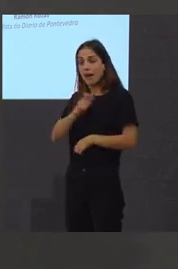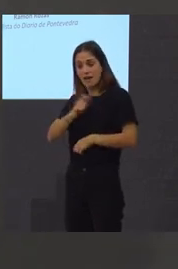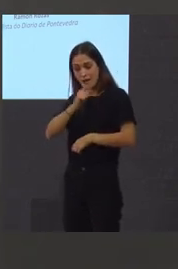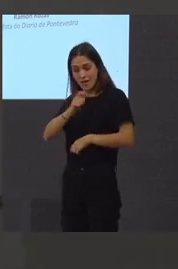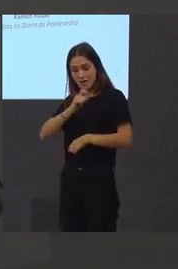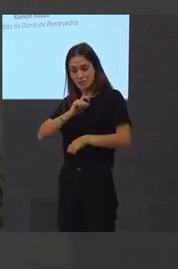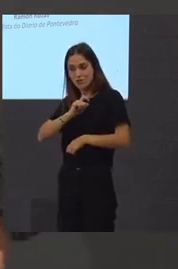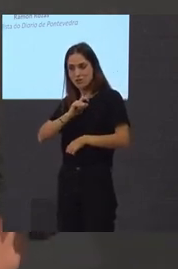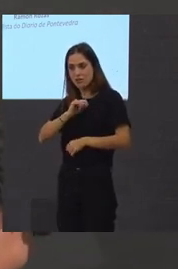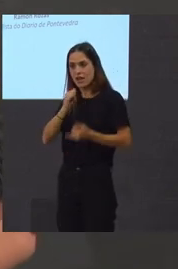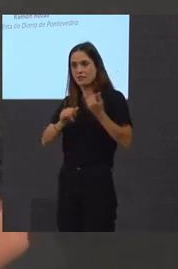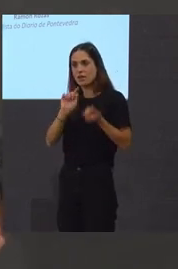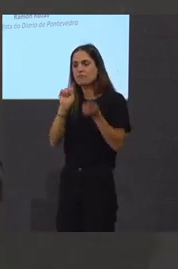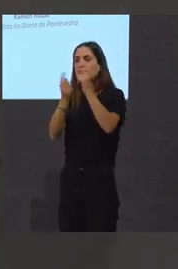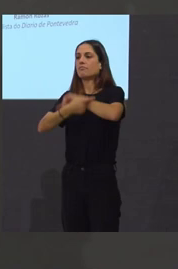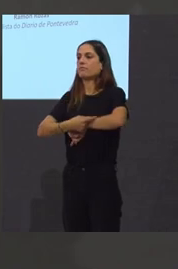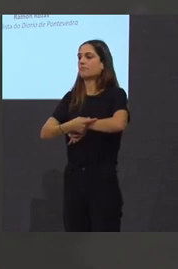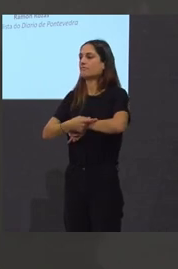os memes